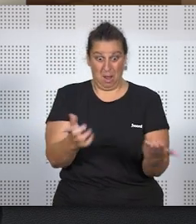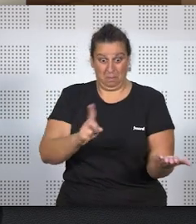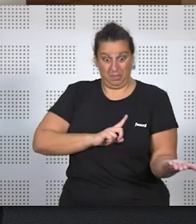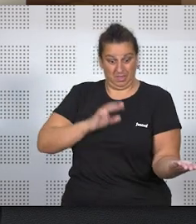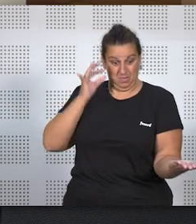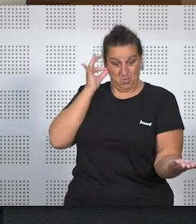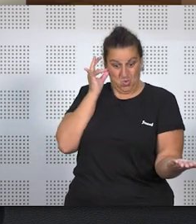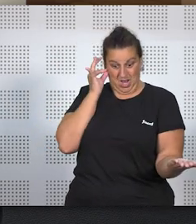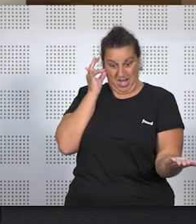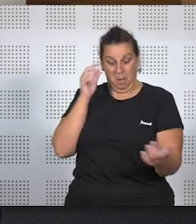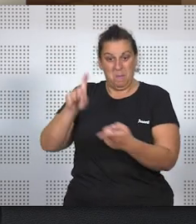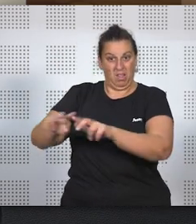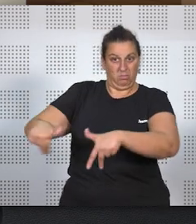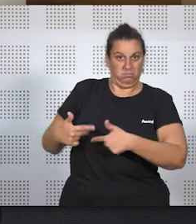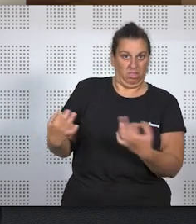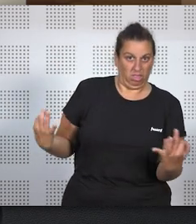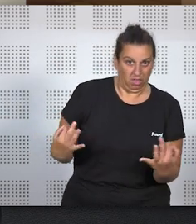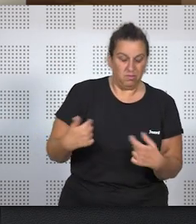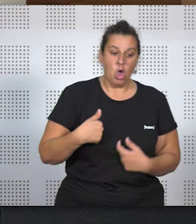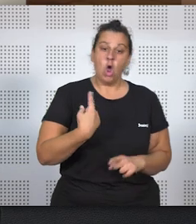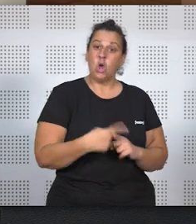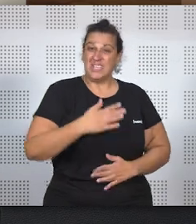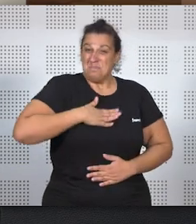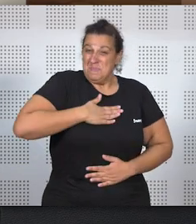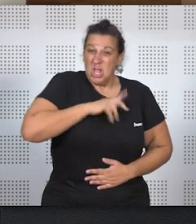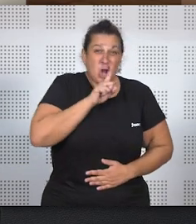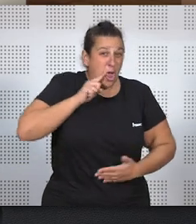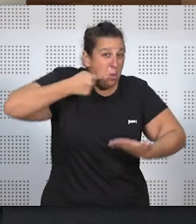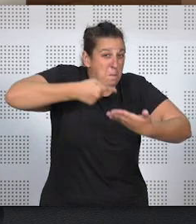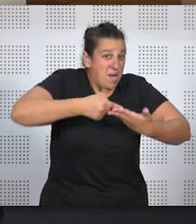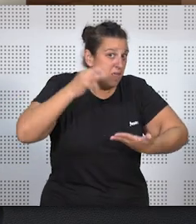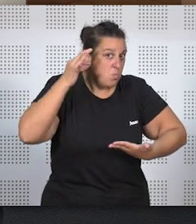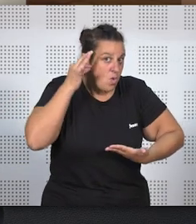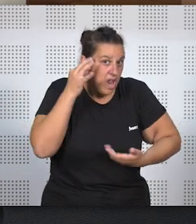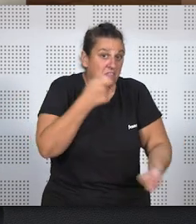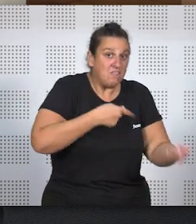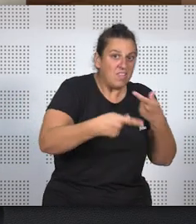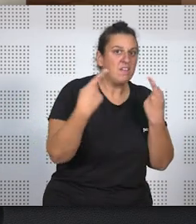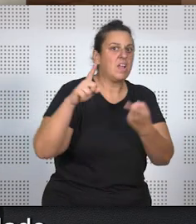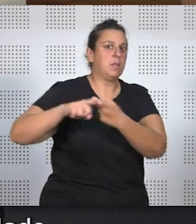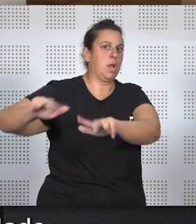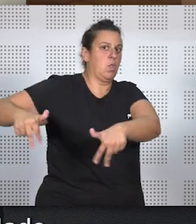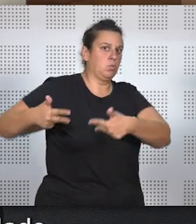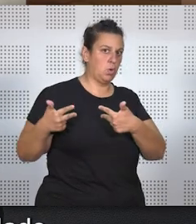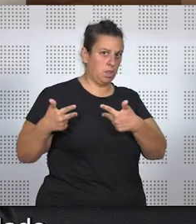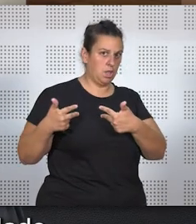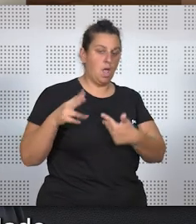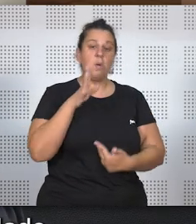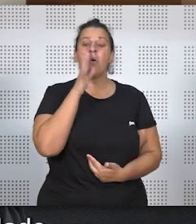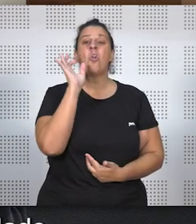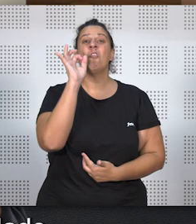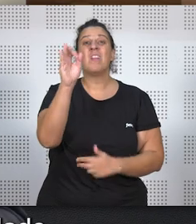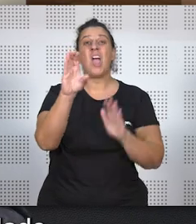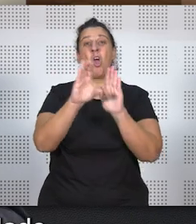regalo necesita la licencia del marido, para vender bienes privativos suyos, porque el código reconoce,